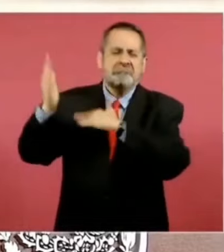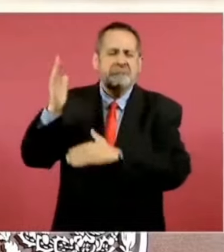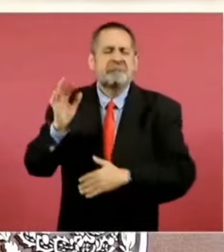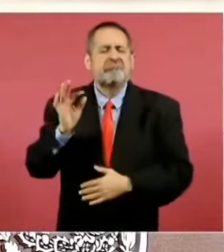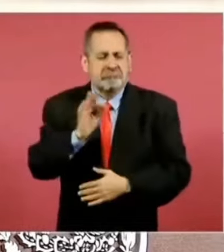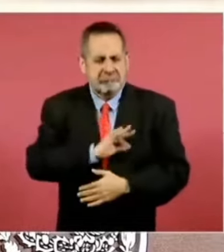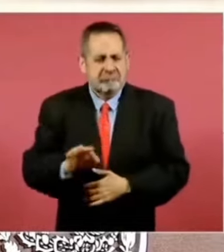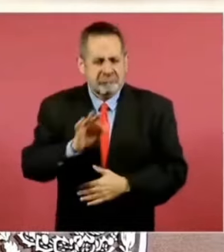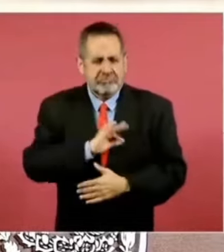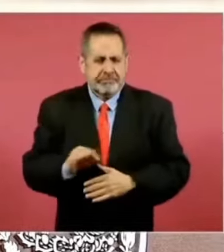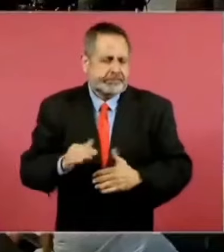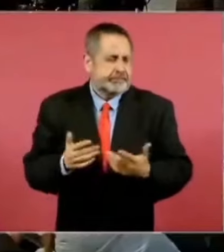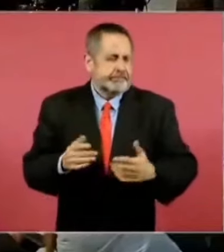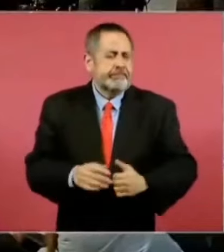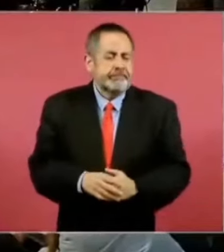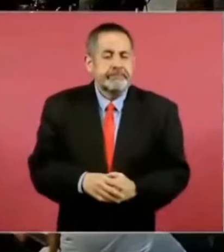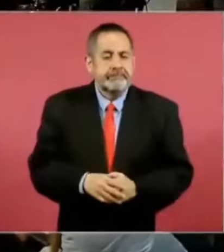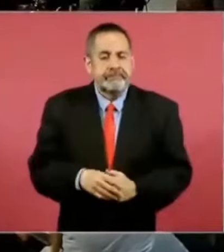y también